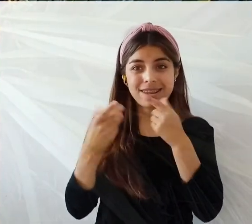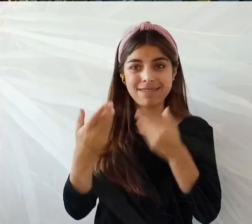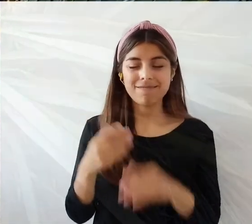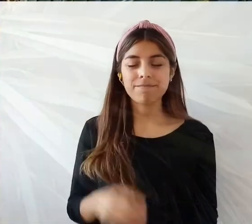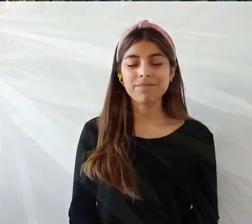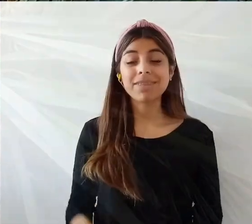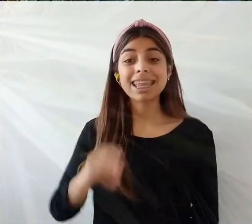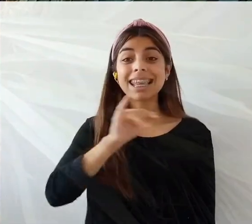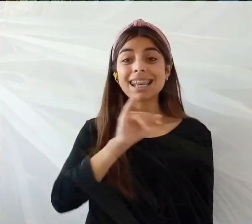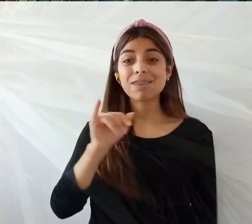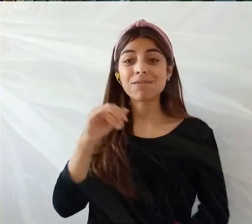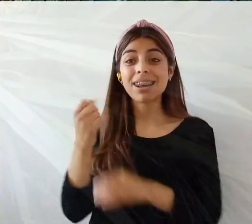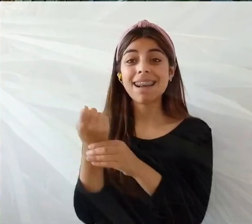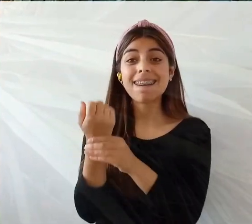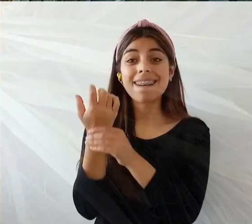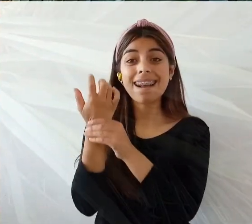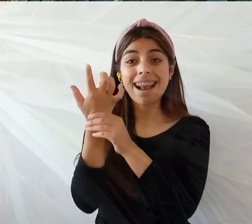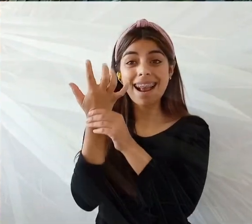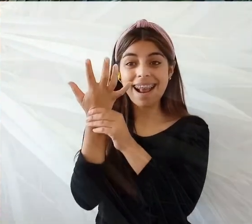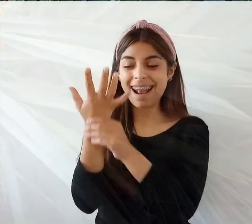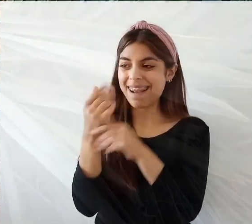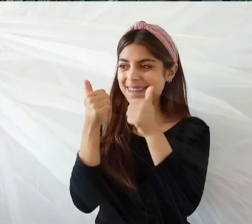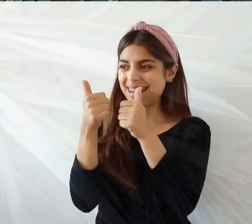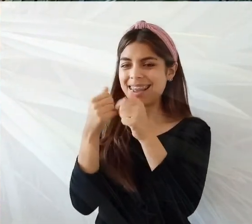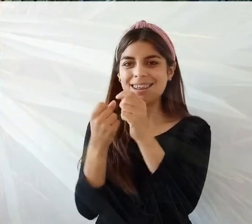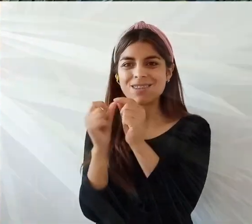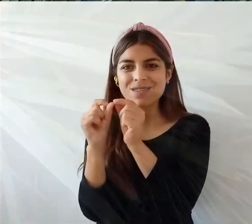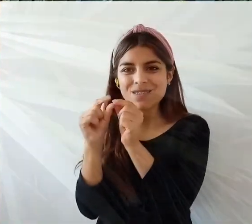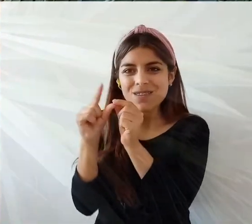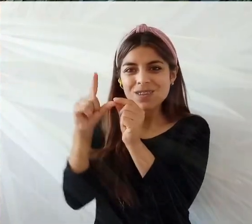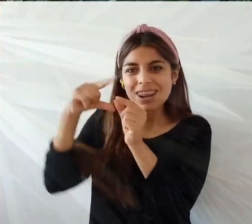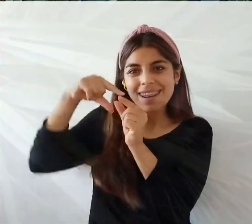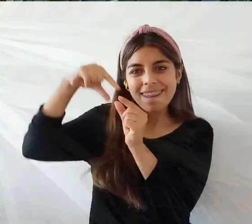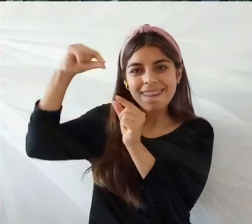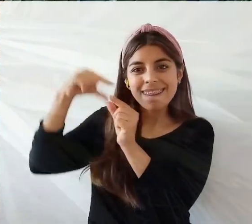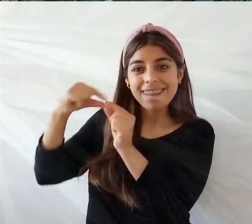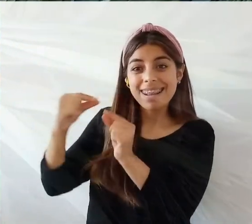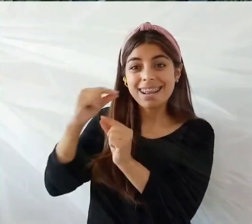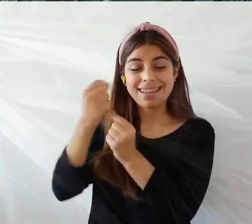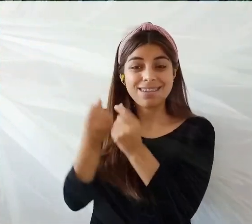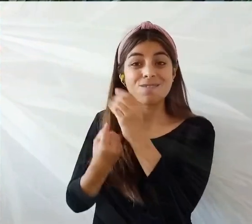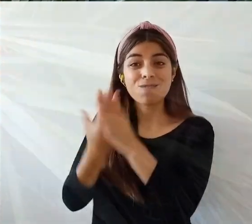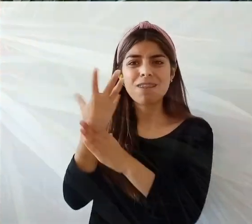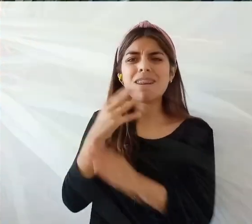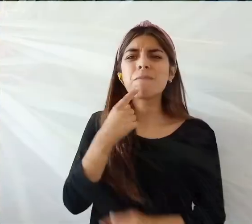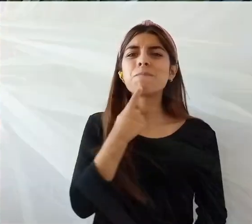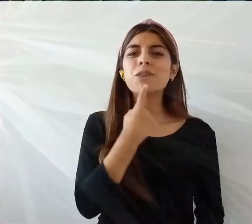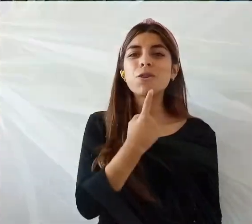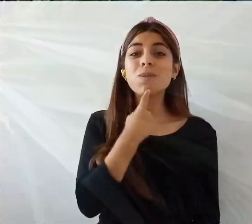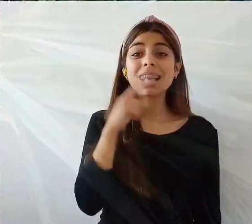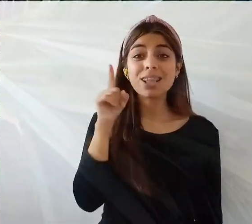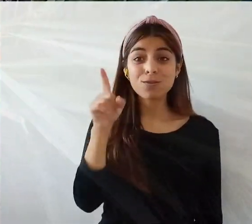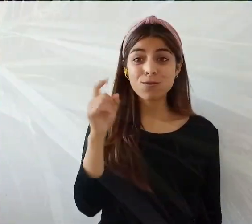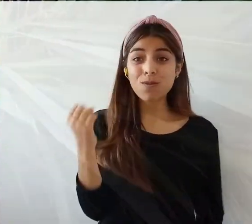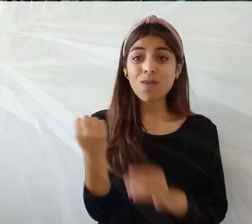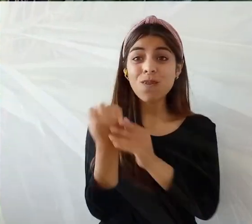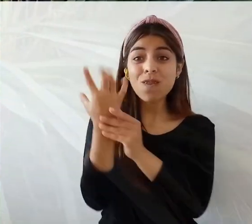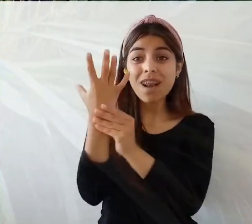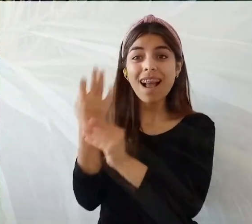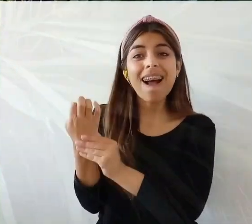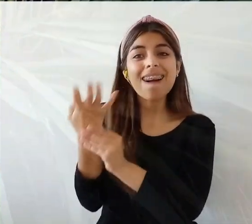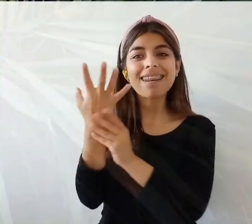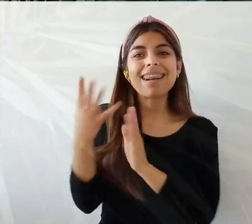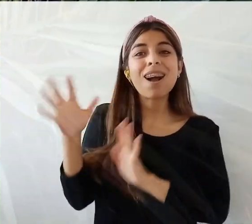Acá hay otras más que están nuevas todavía. ¿Qué otra cosa haces tú para conservar plantas también? Sí,